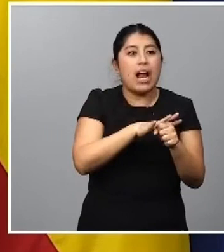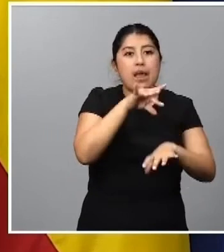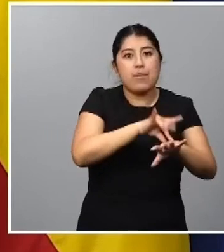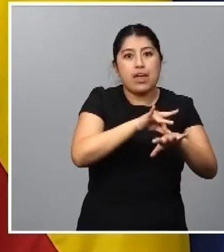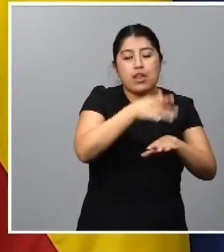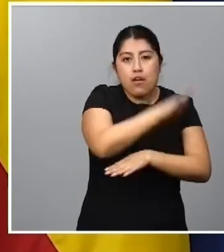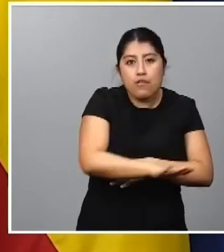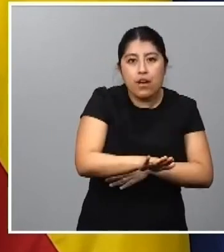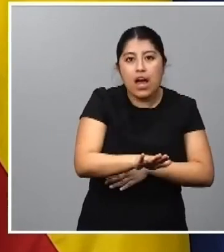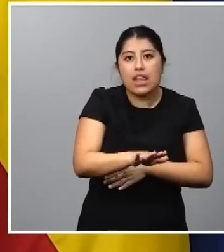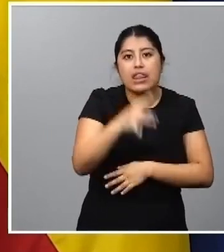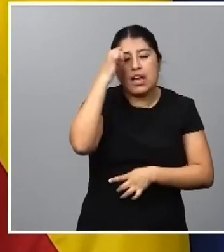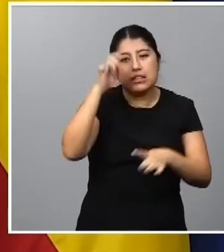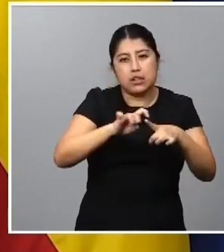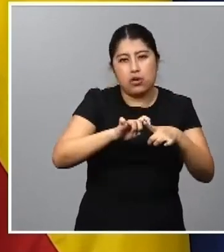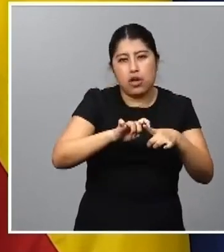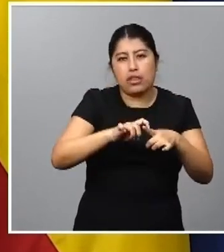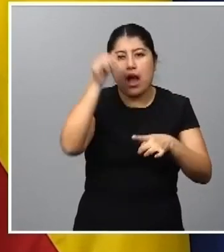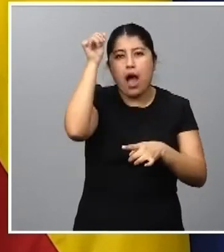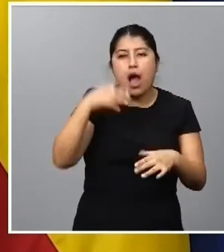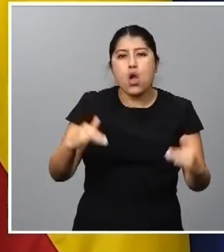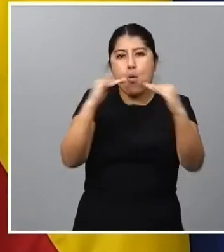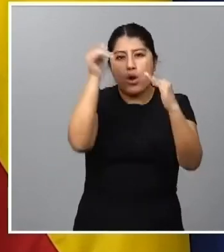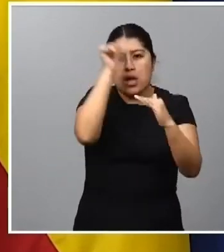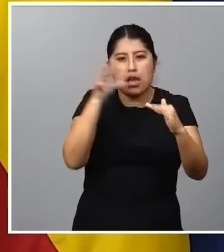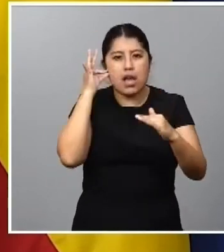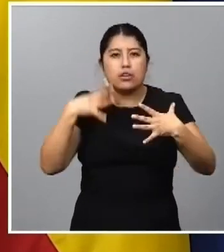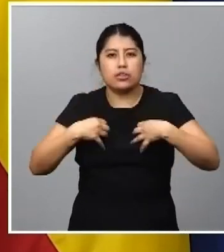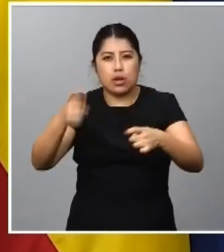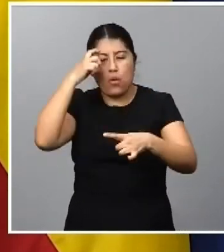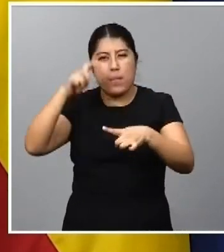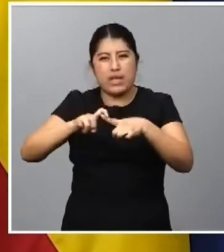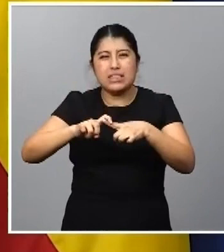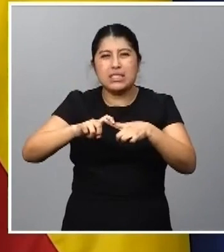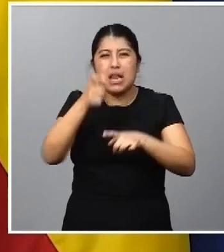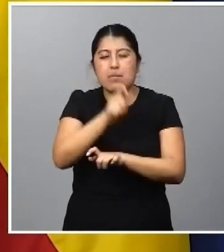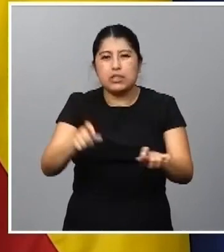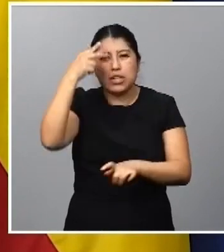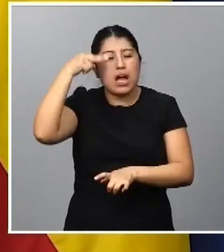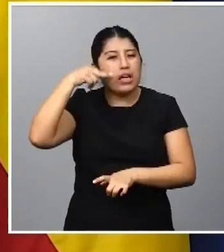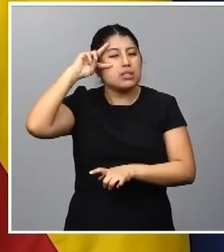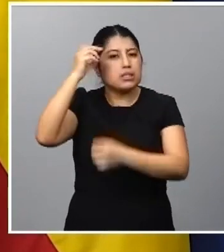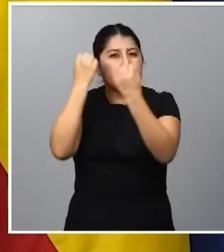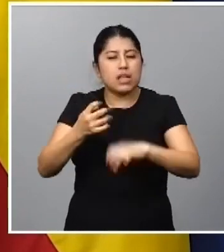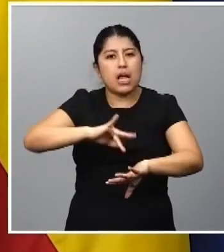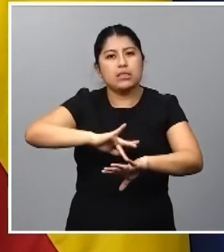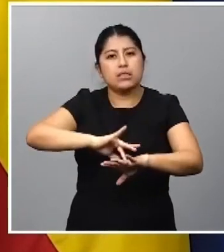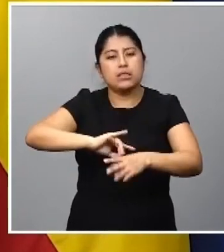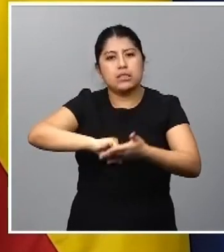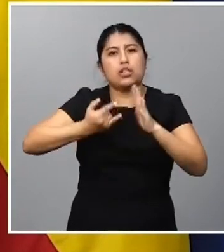psicología, la igualdad de género y la protección de la salud mental, así como de personas expertas, tanto en el área tecnológica